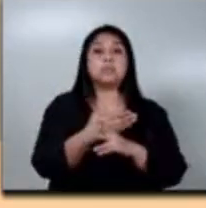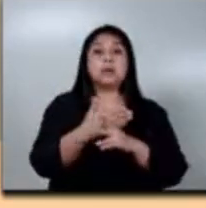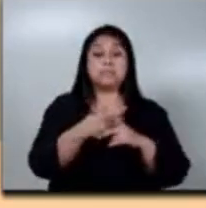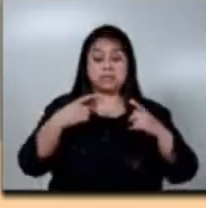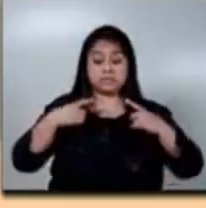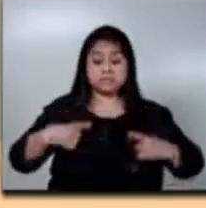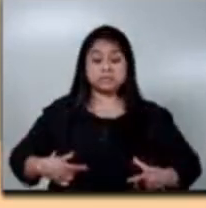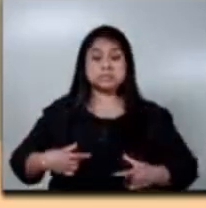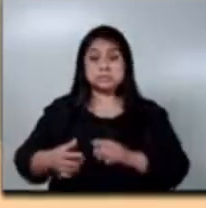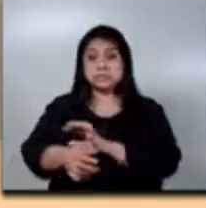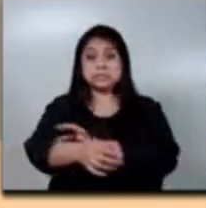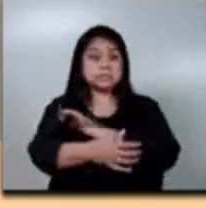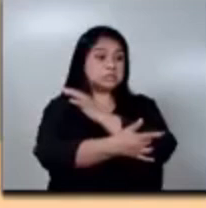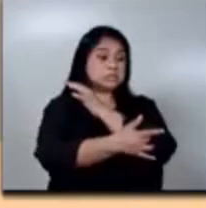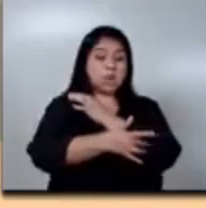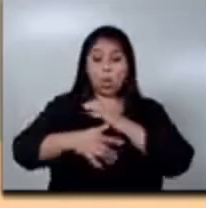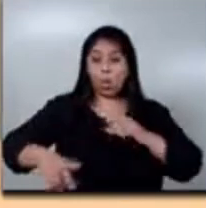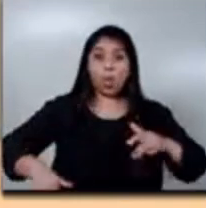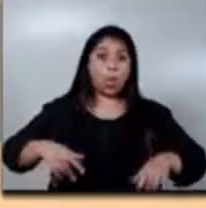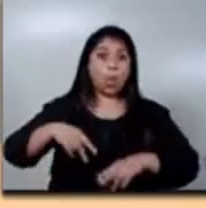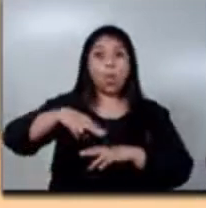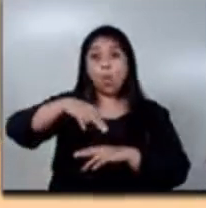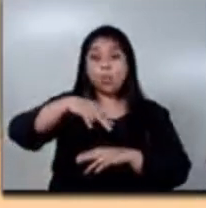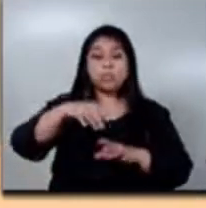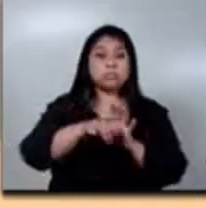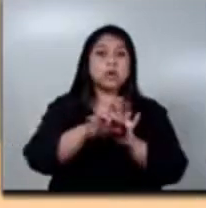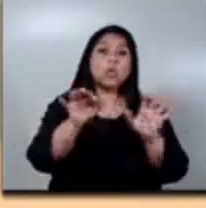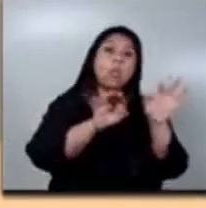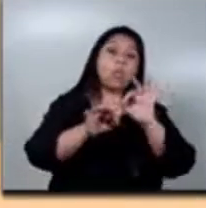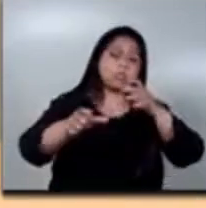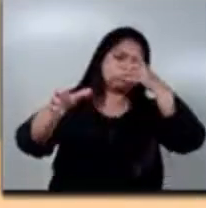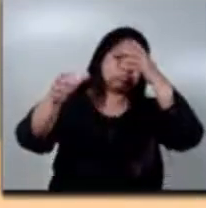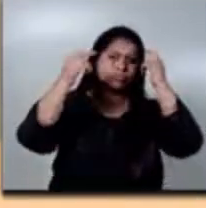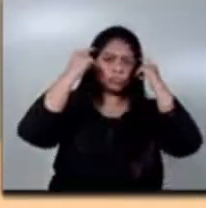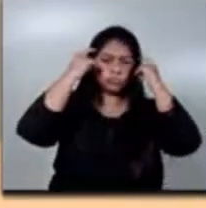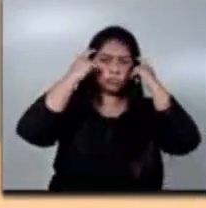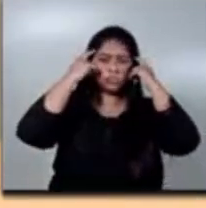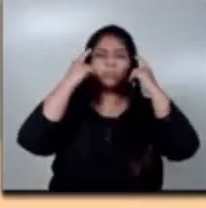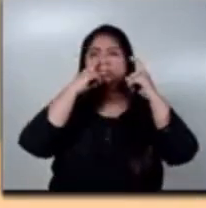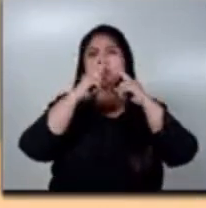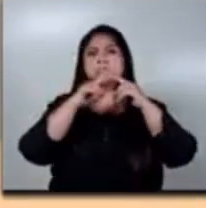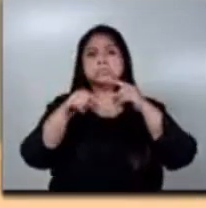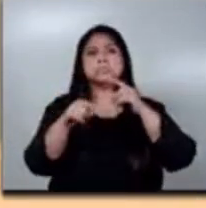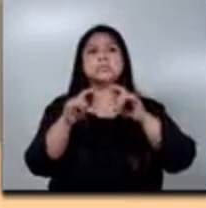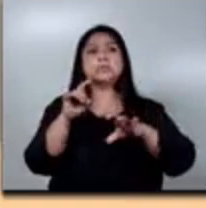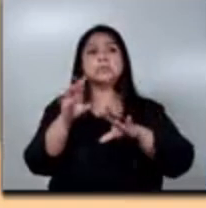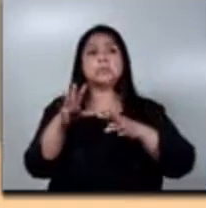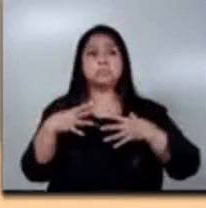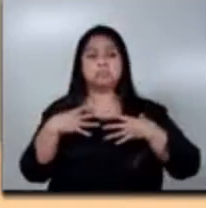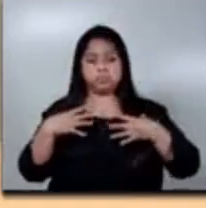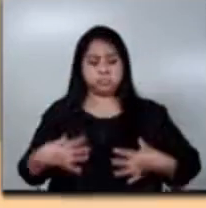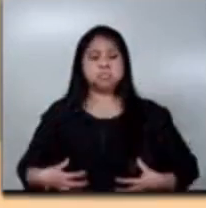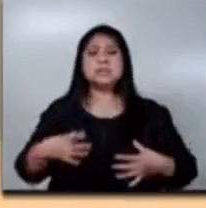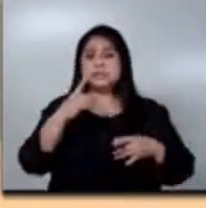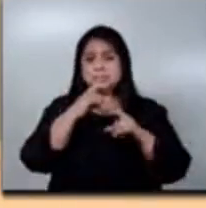e intelectual. En casi la mitad de los casos del pronóstico vital está en juego. El comienzo